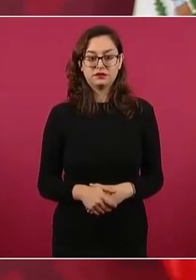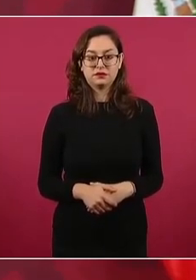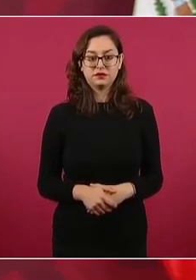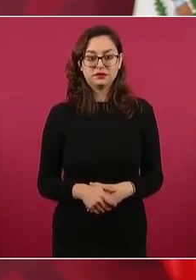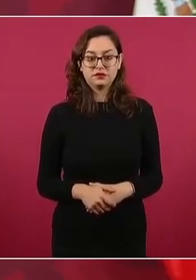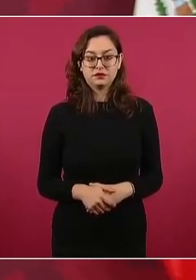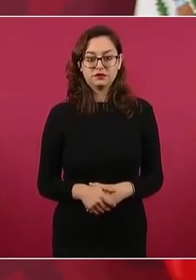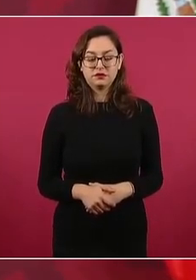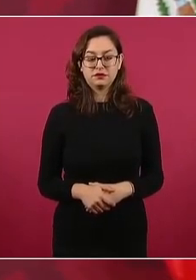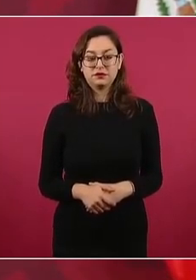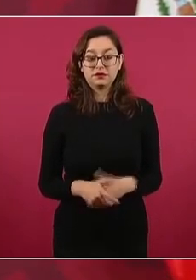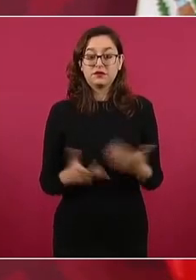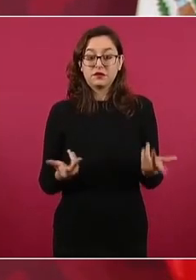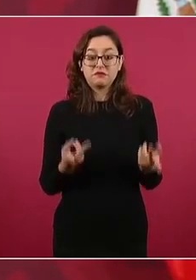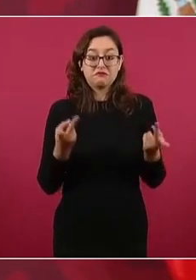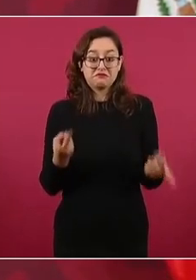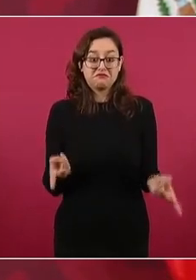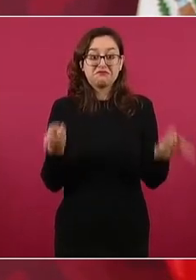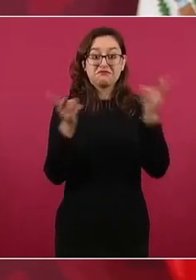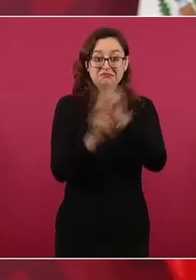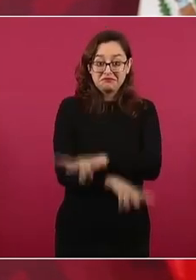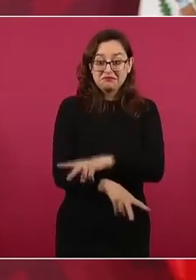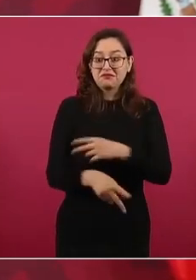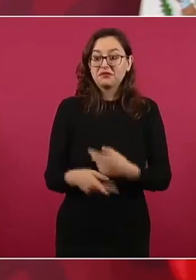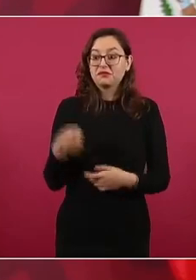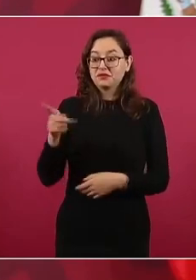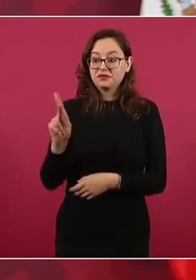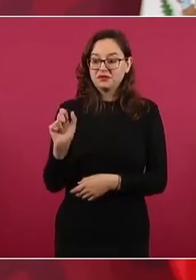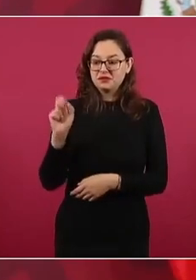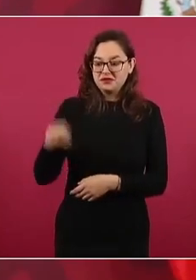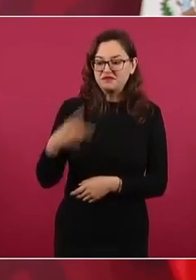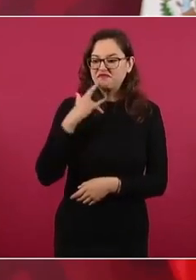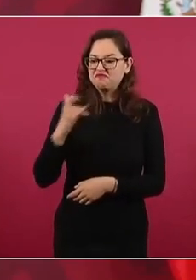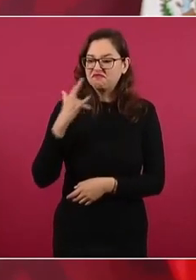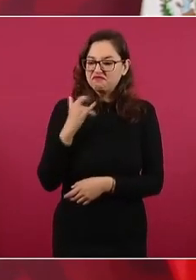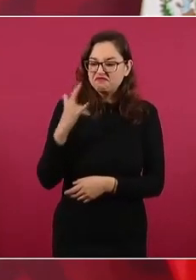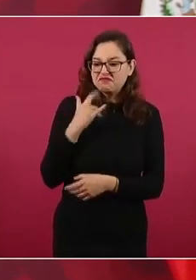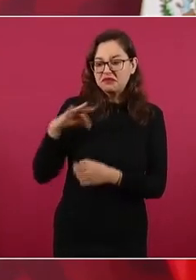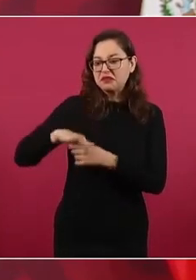les hacían fraudes los del PRI?